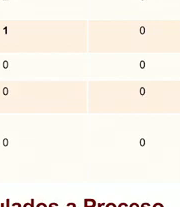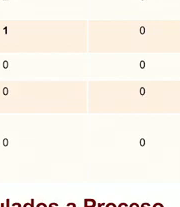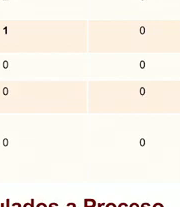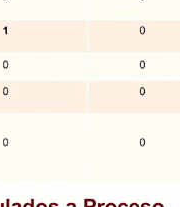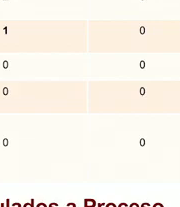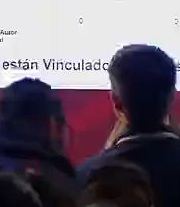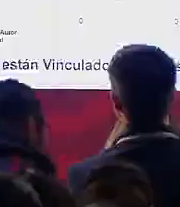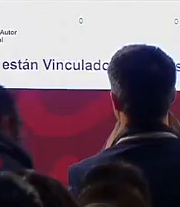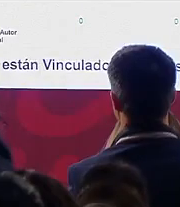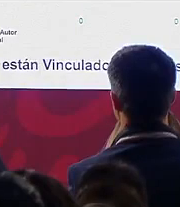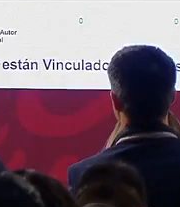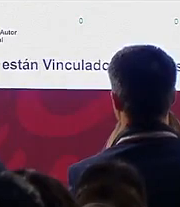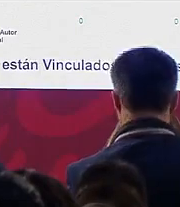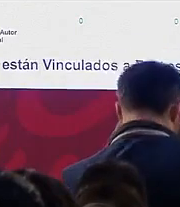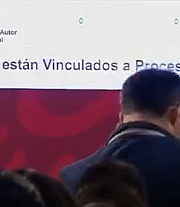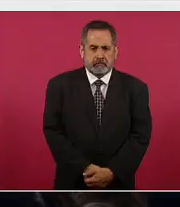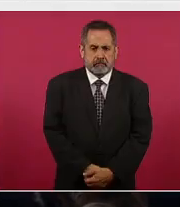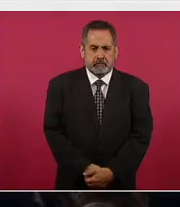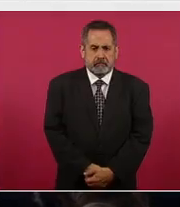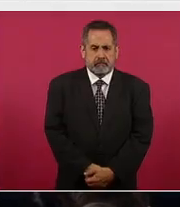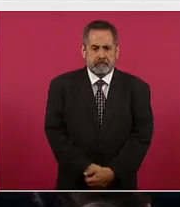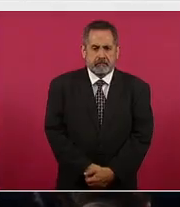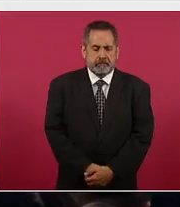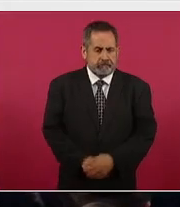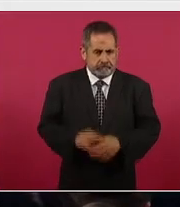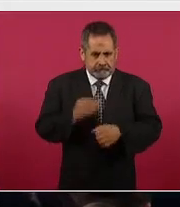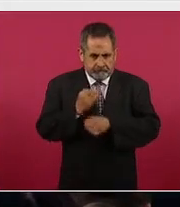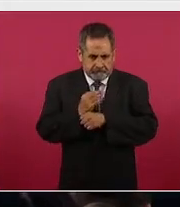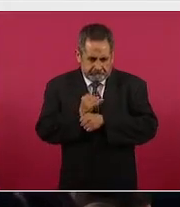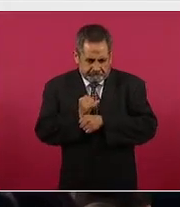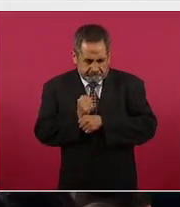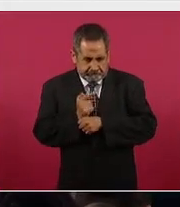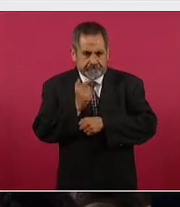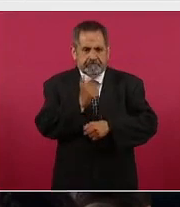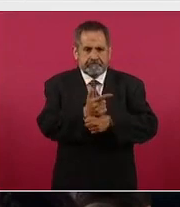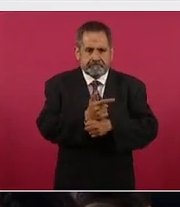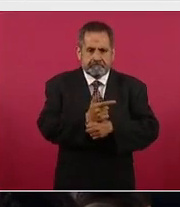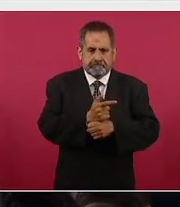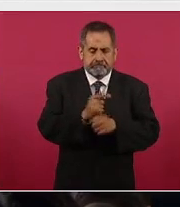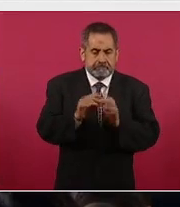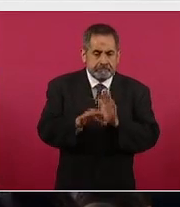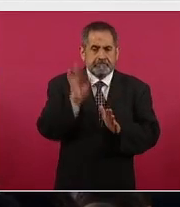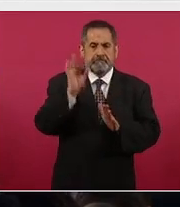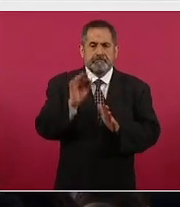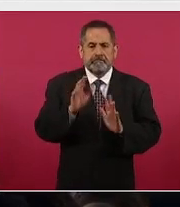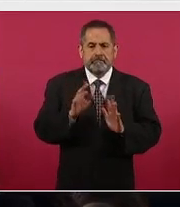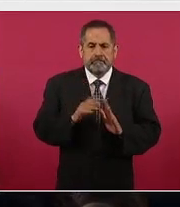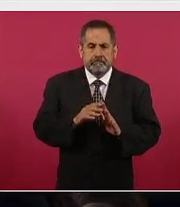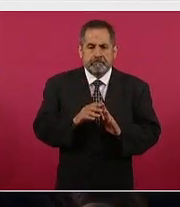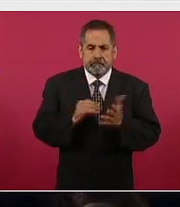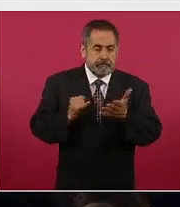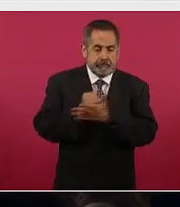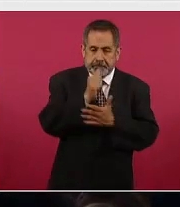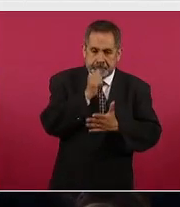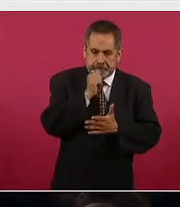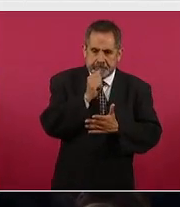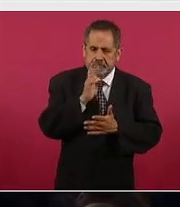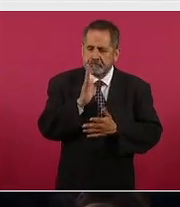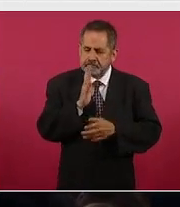hasta ahora no es definitiva